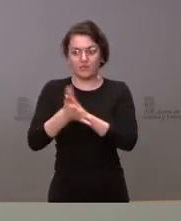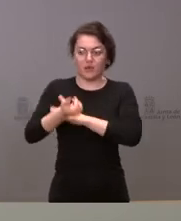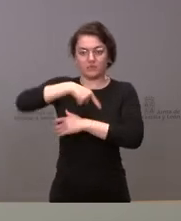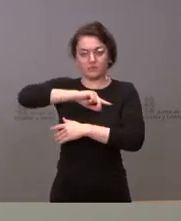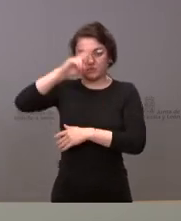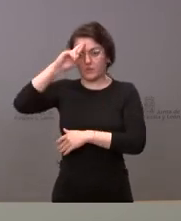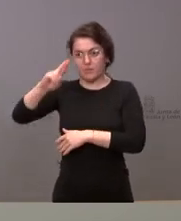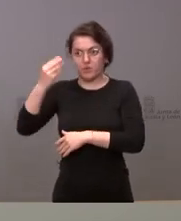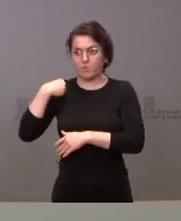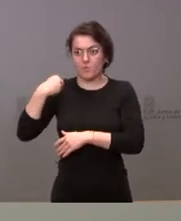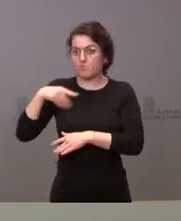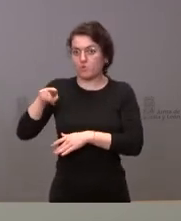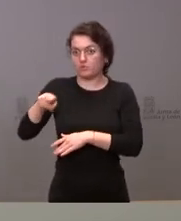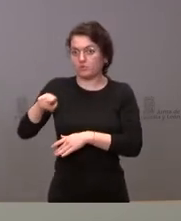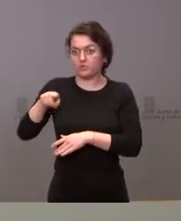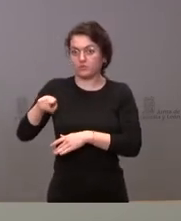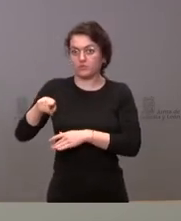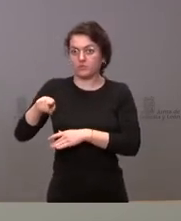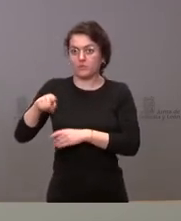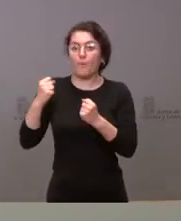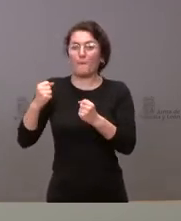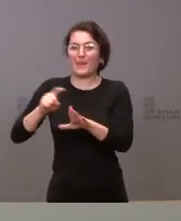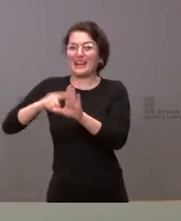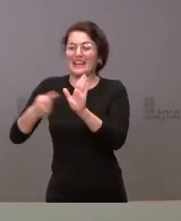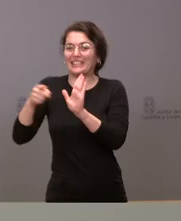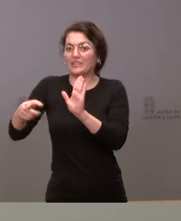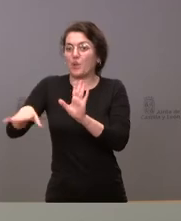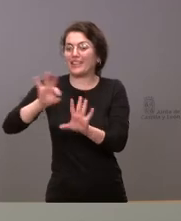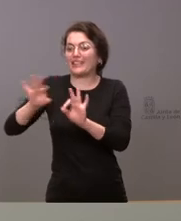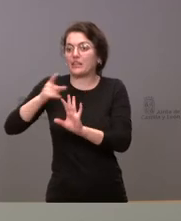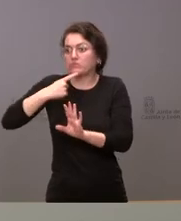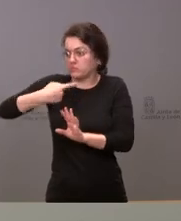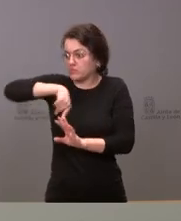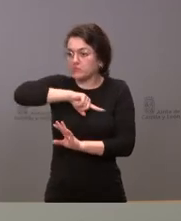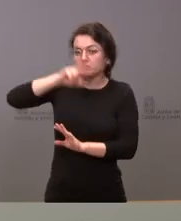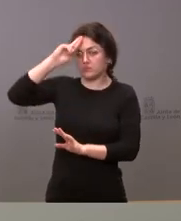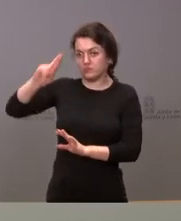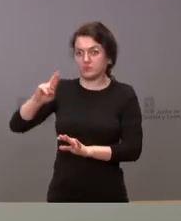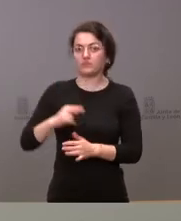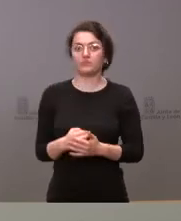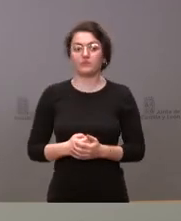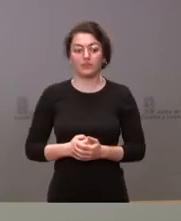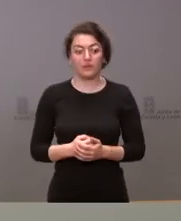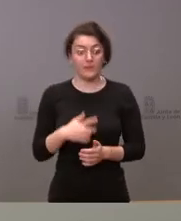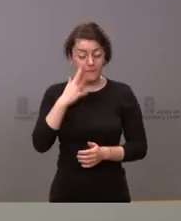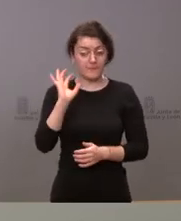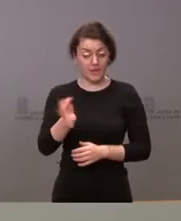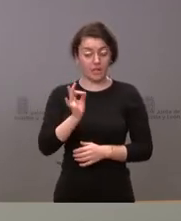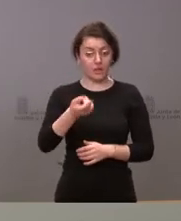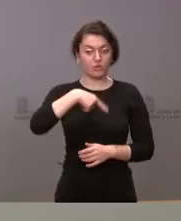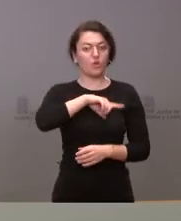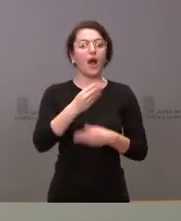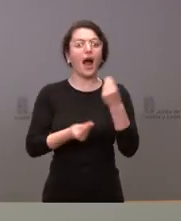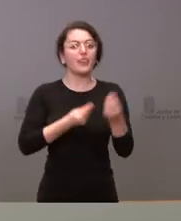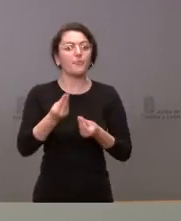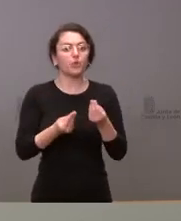con las decisiones que el legislativo este me oportuno formular nosotros sí que le señalo que estamos haciendo y que queremos